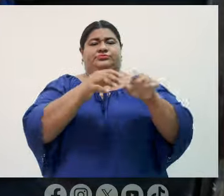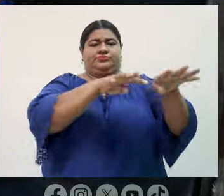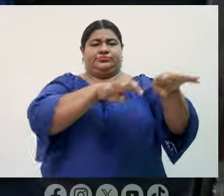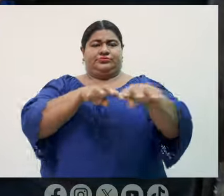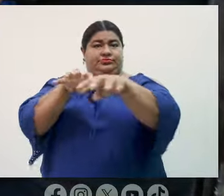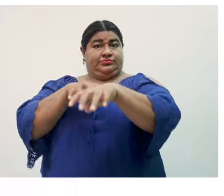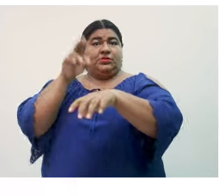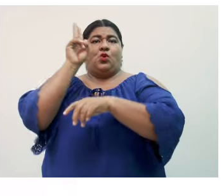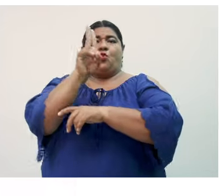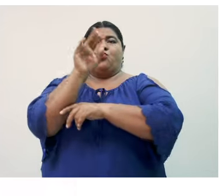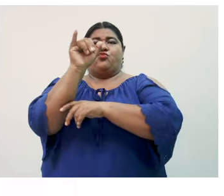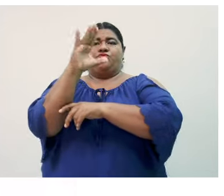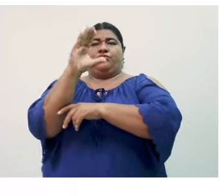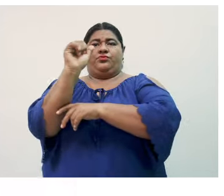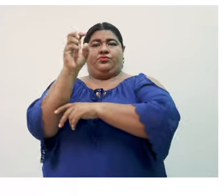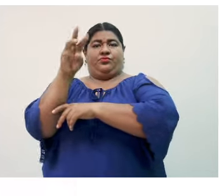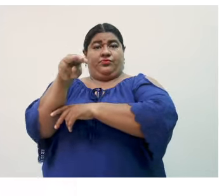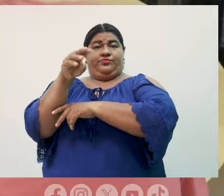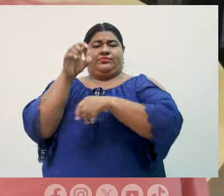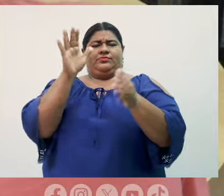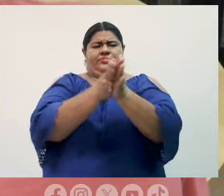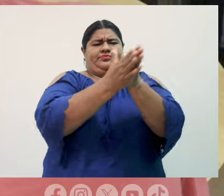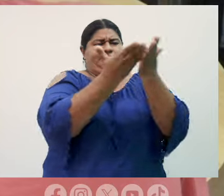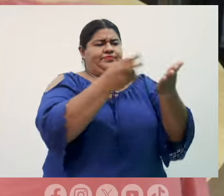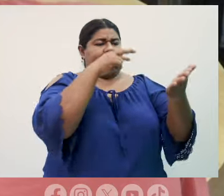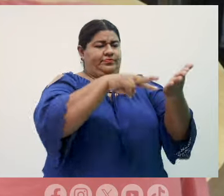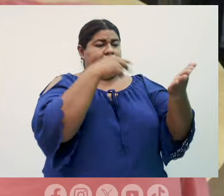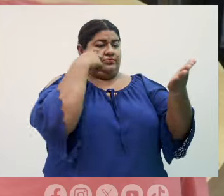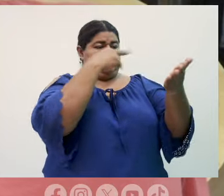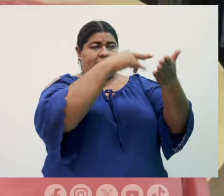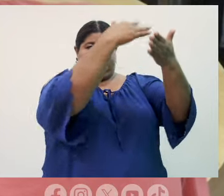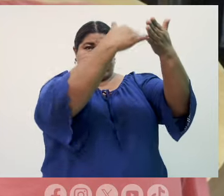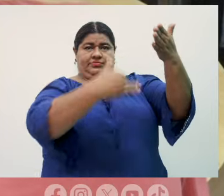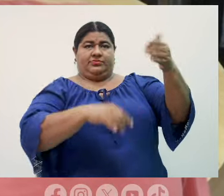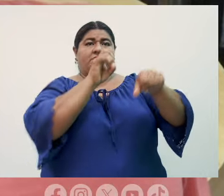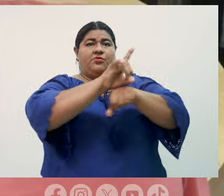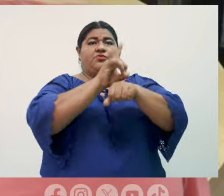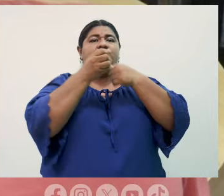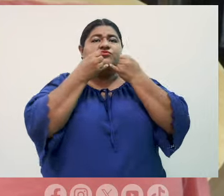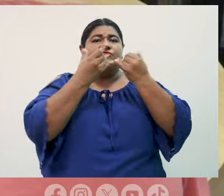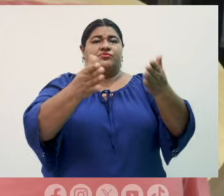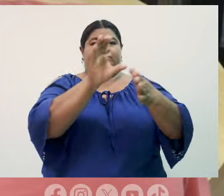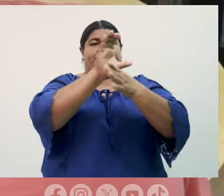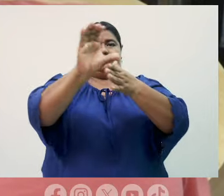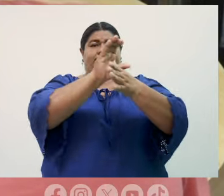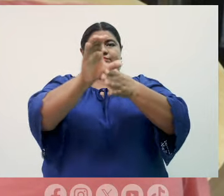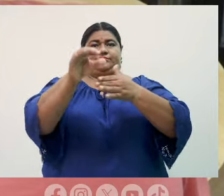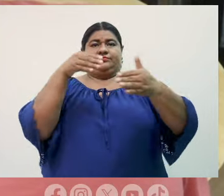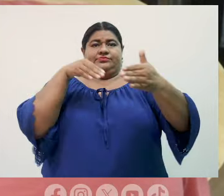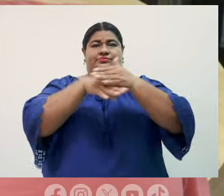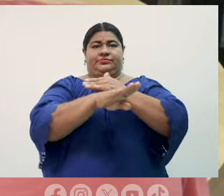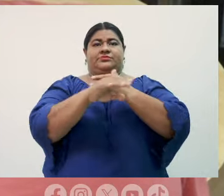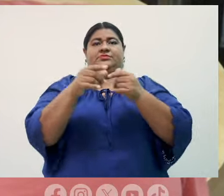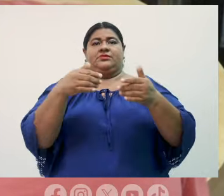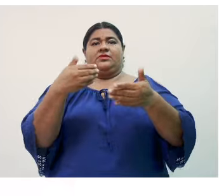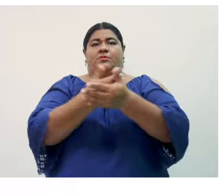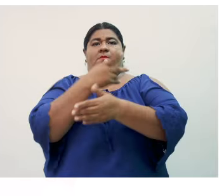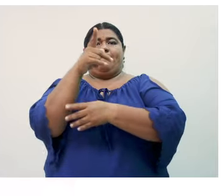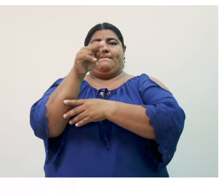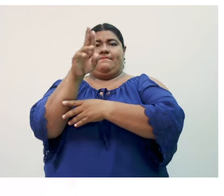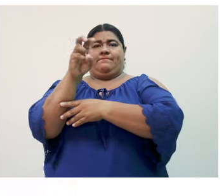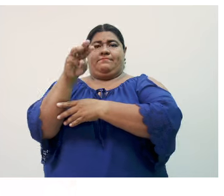Unicam. En el cuadernillo encontrarás información de disposiciones generales y calendarización del proceso de admisión